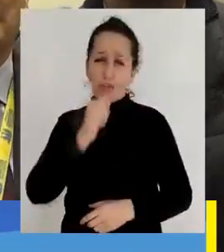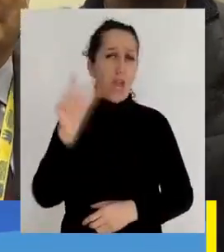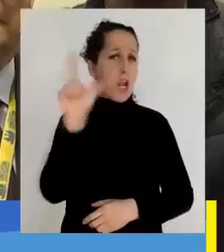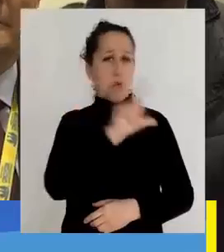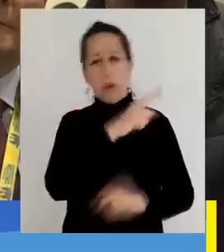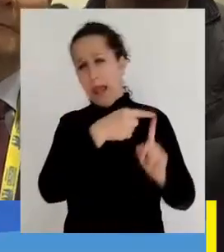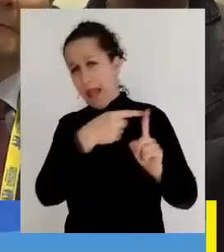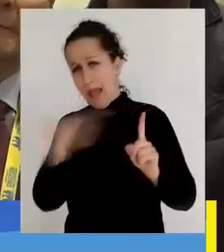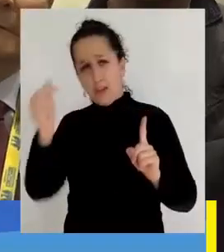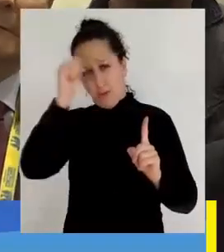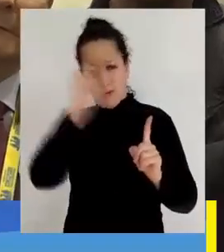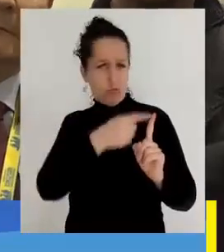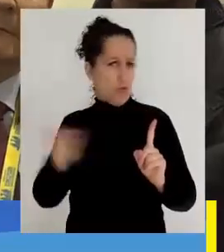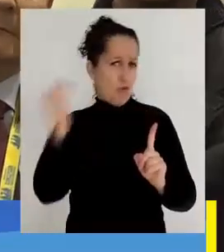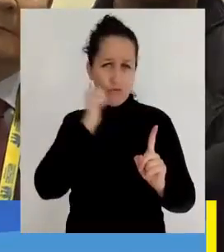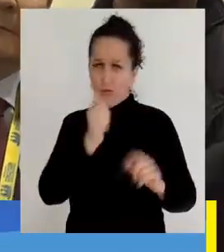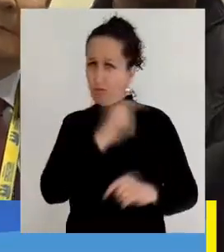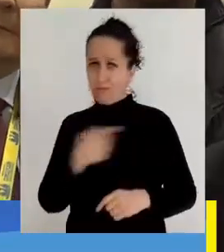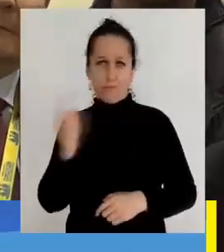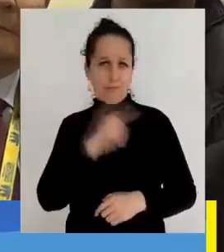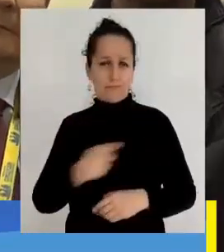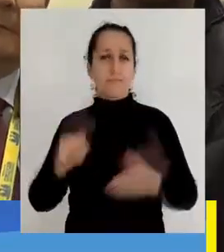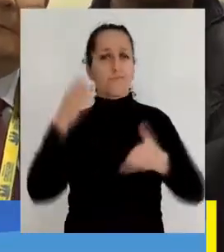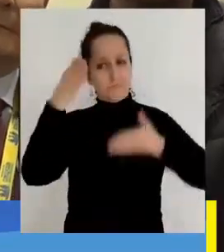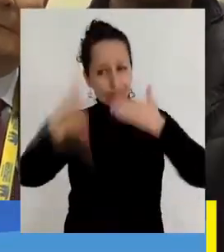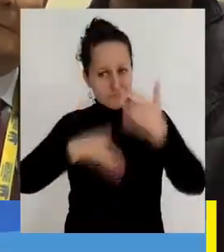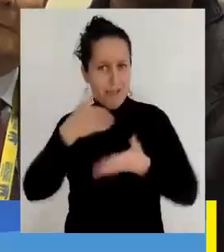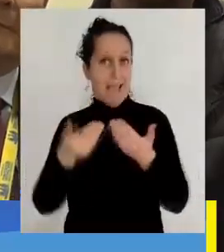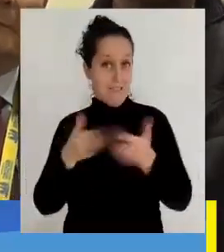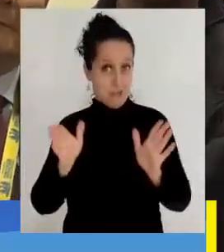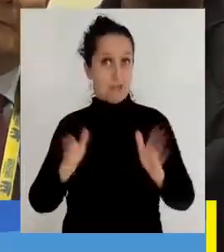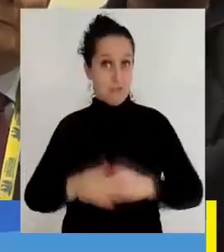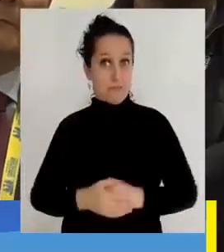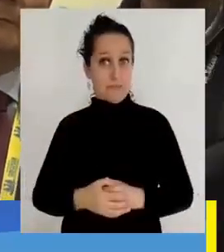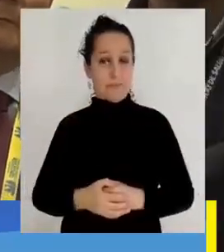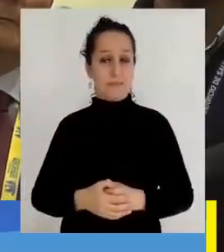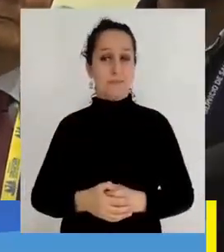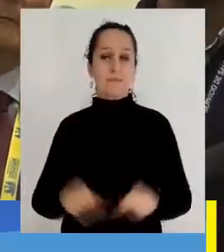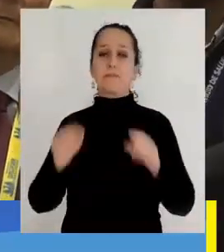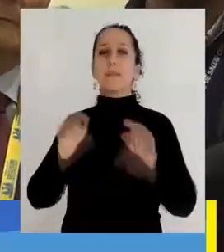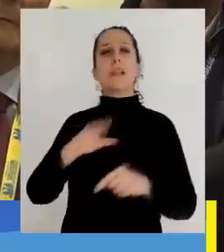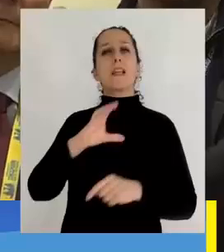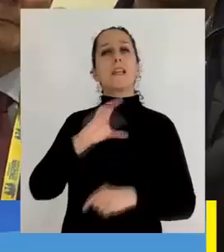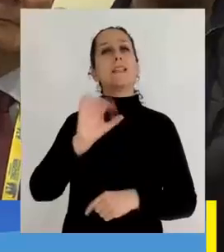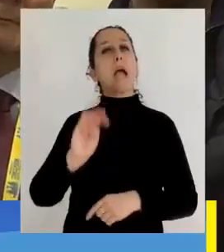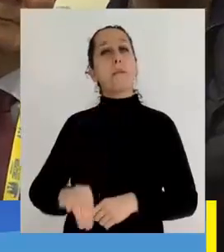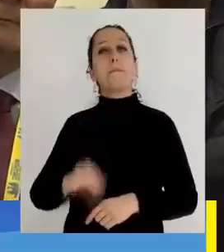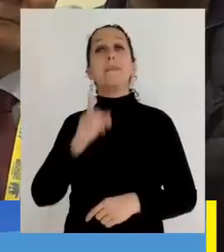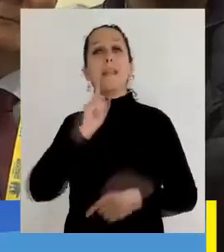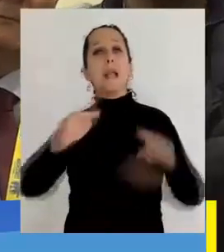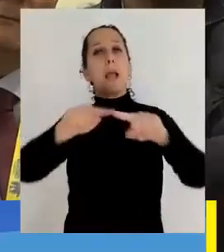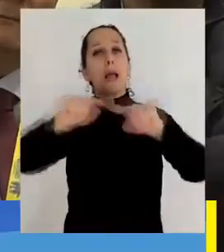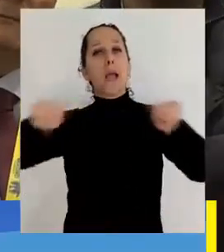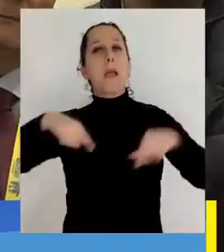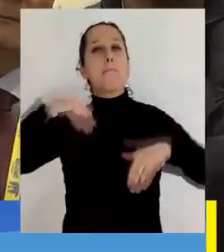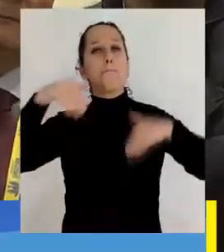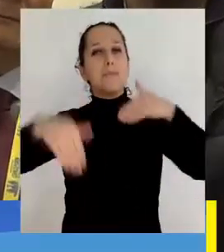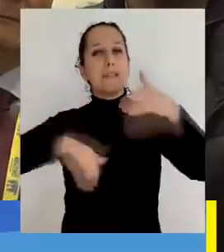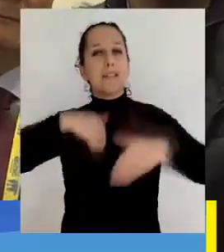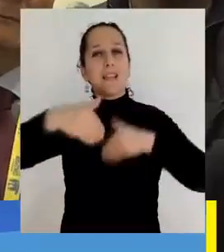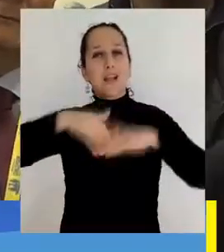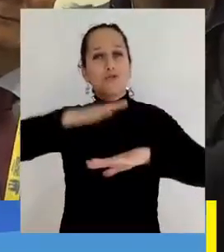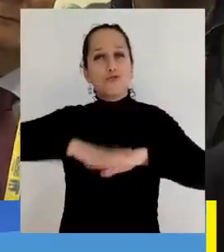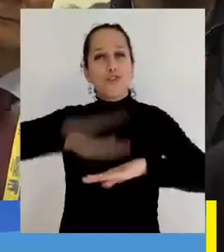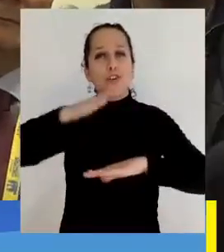entregar dignidad a todas las personas mayores. Tiene una particularidad, que este SIAM tiene piscina para todo el trabajo